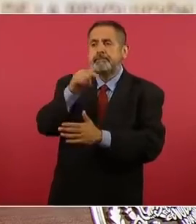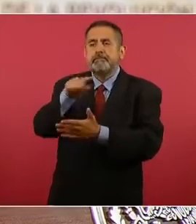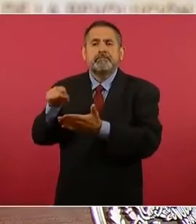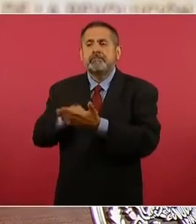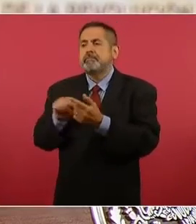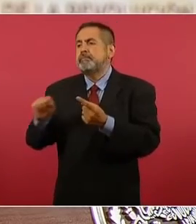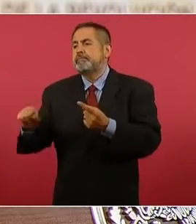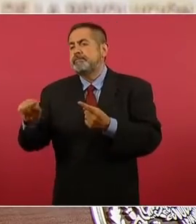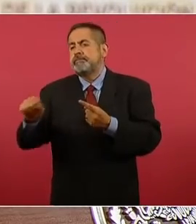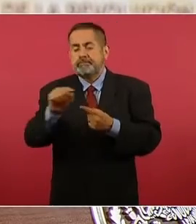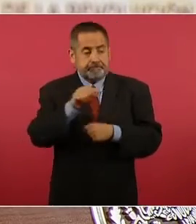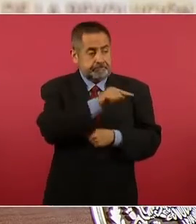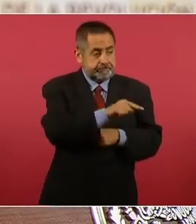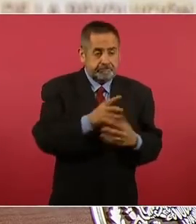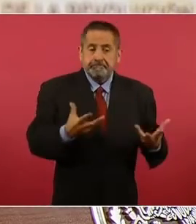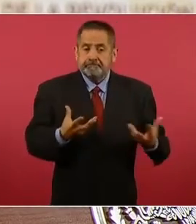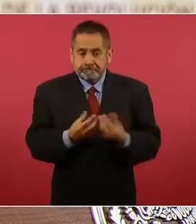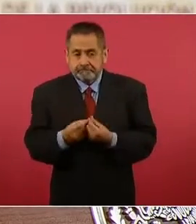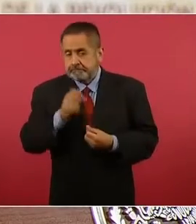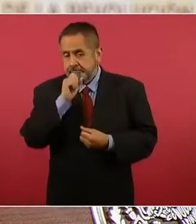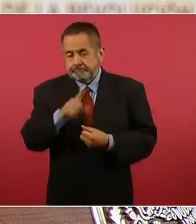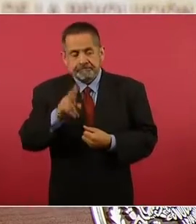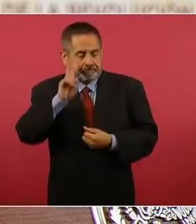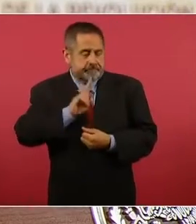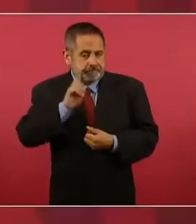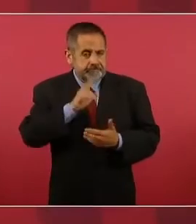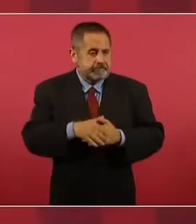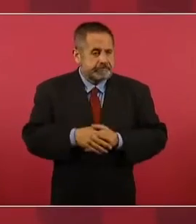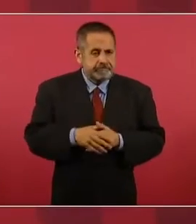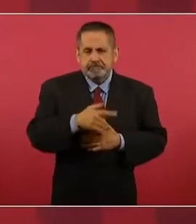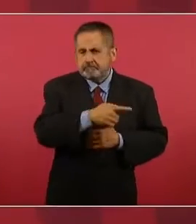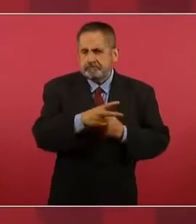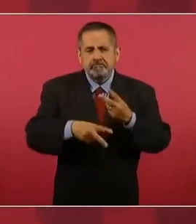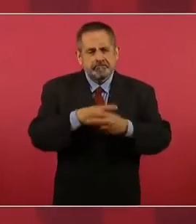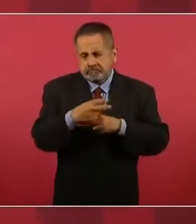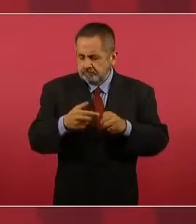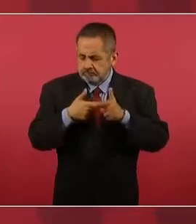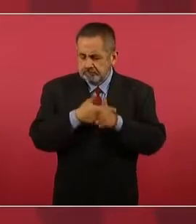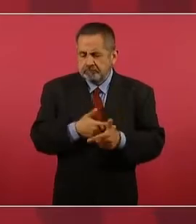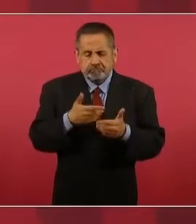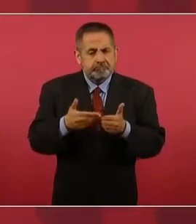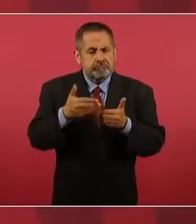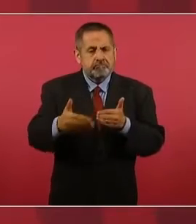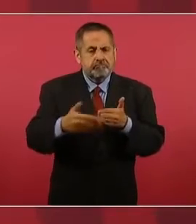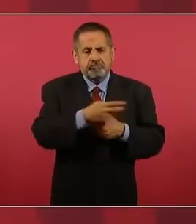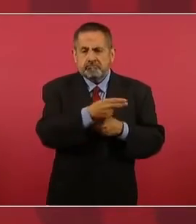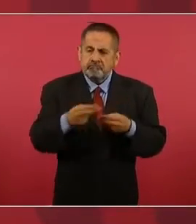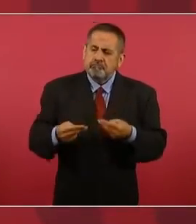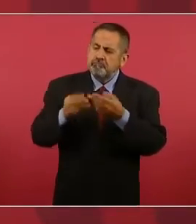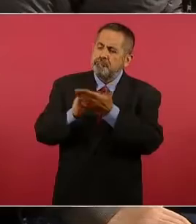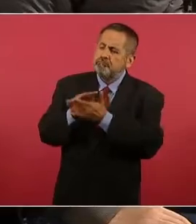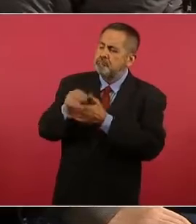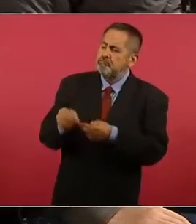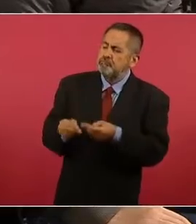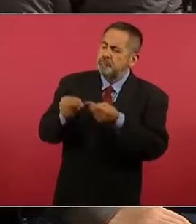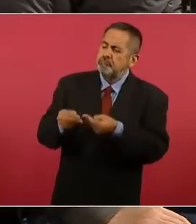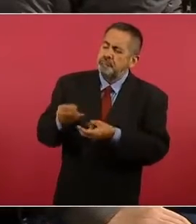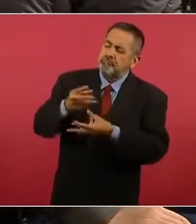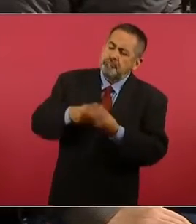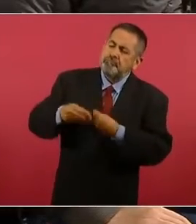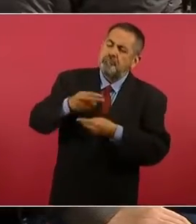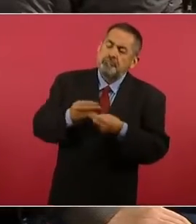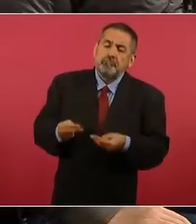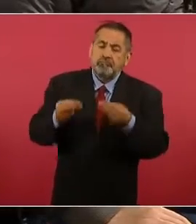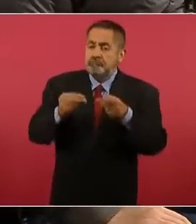y van a seguir invirtiendo en